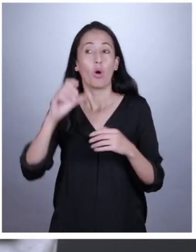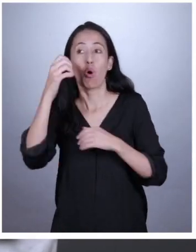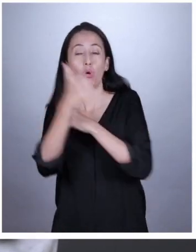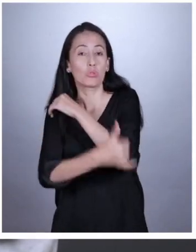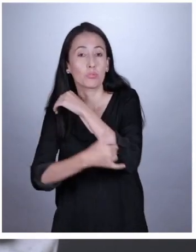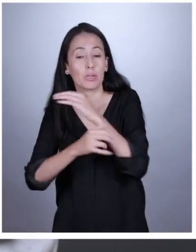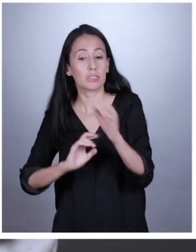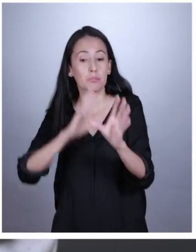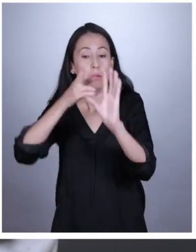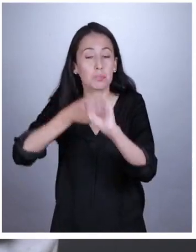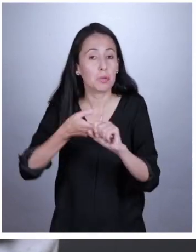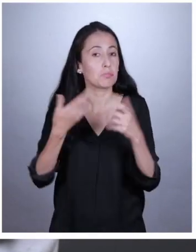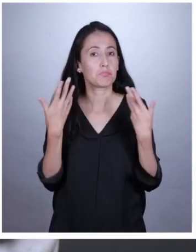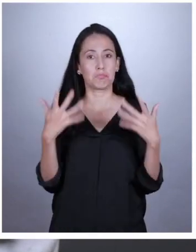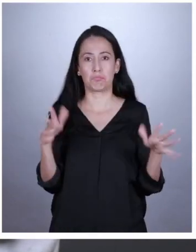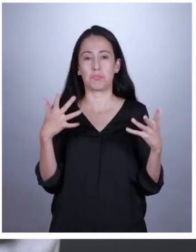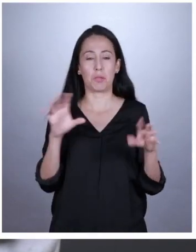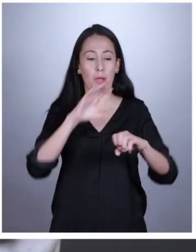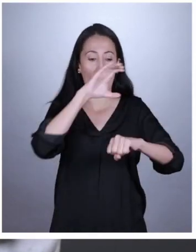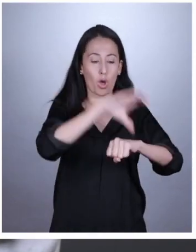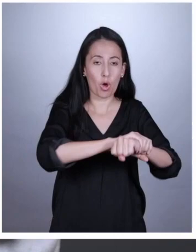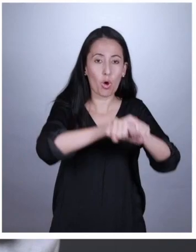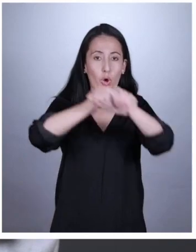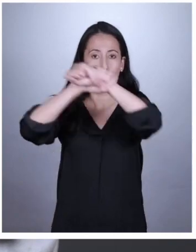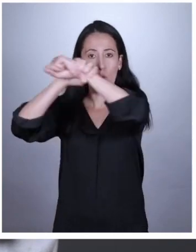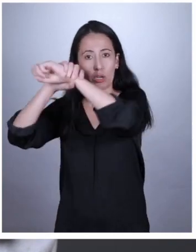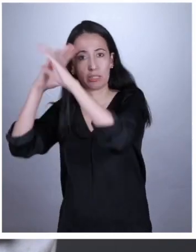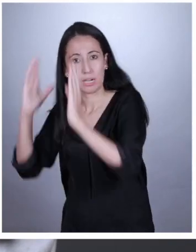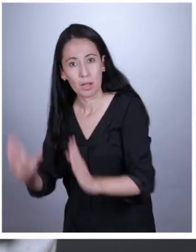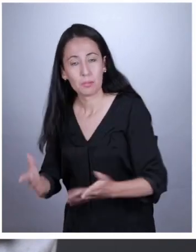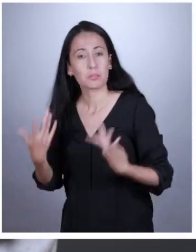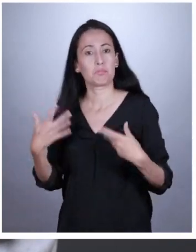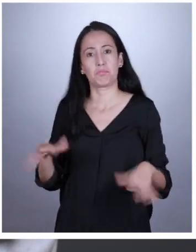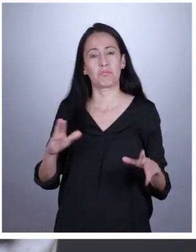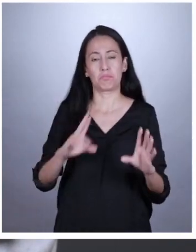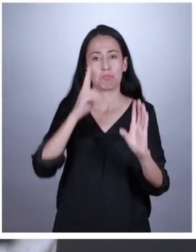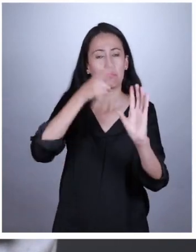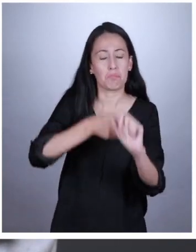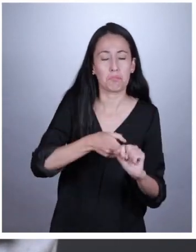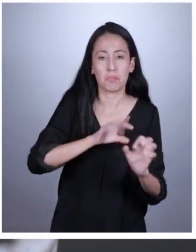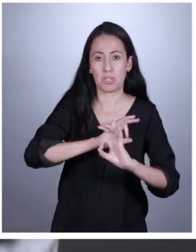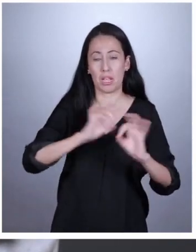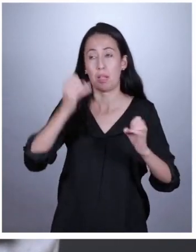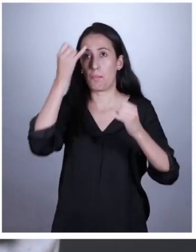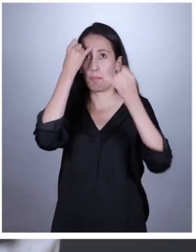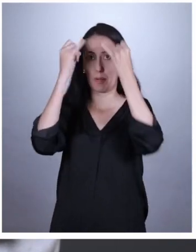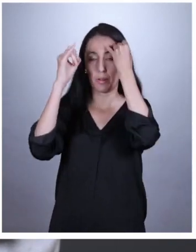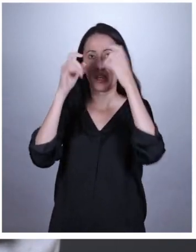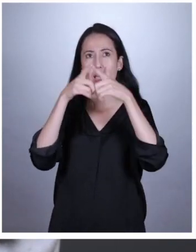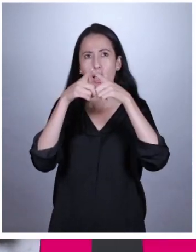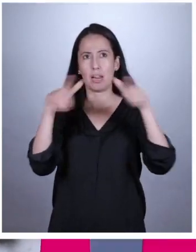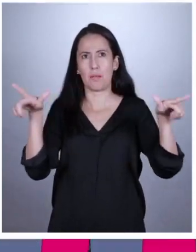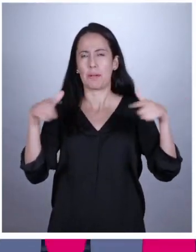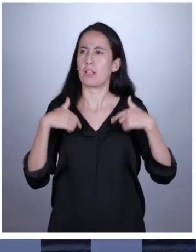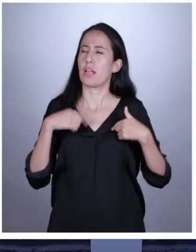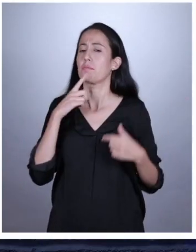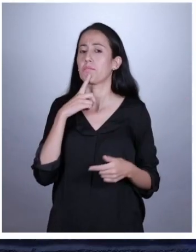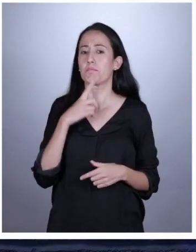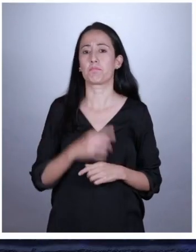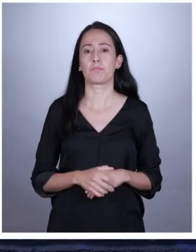los extranjeros ni los esclavos. Ninguno de ellos podía votar. Pero, al menos, nos dejaron la idea de libertad.